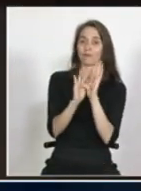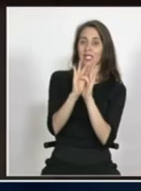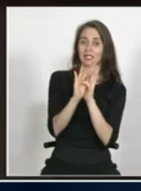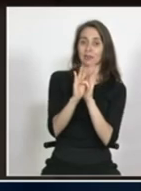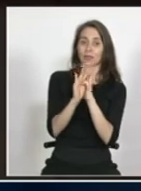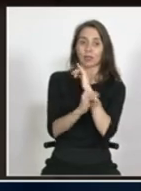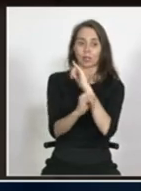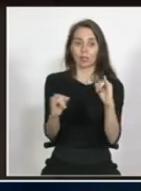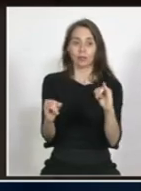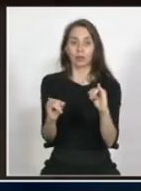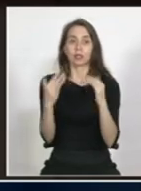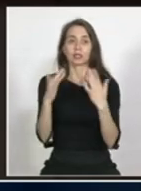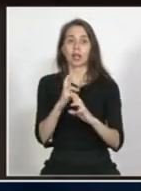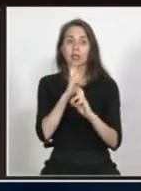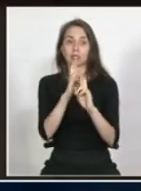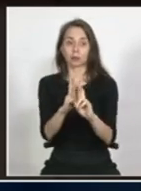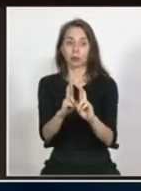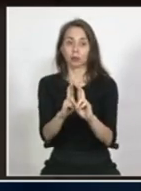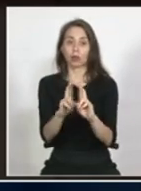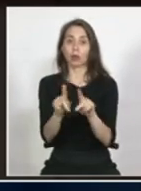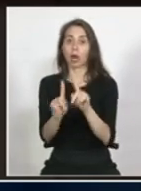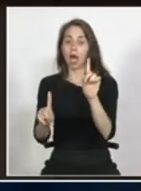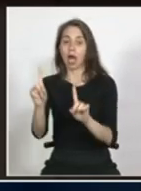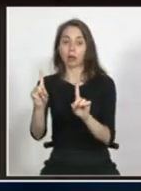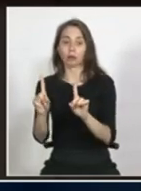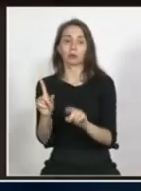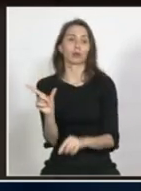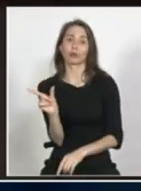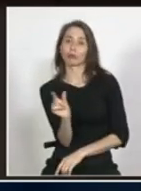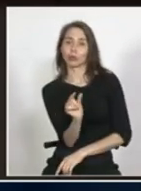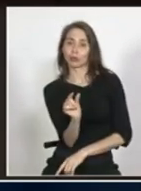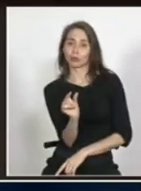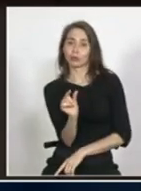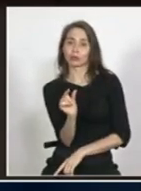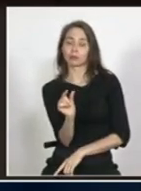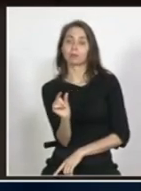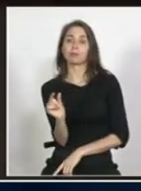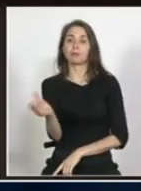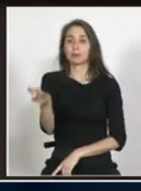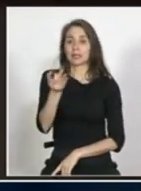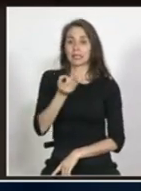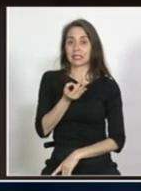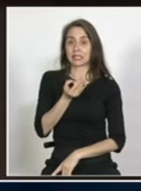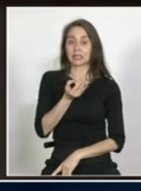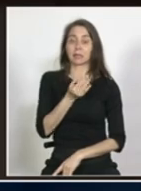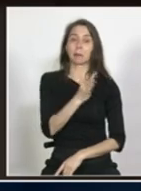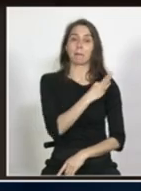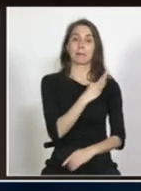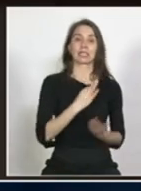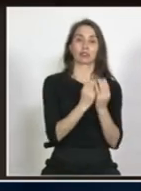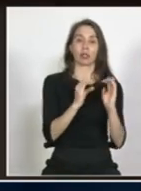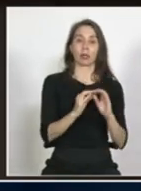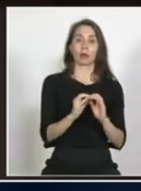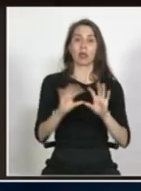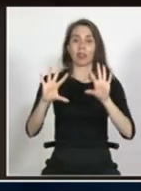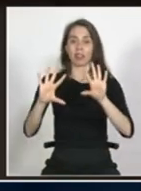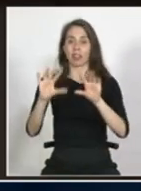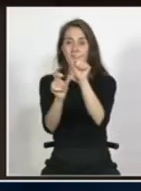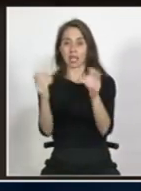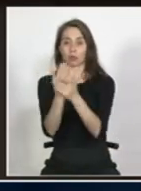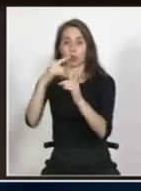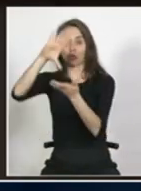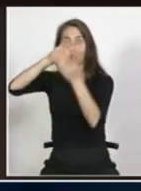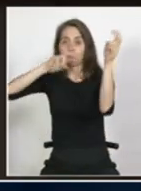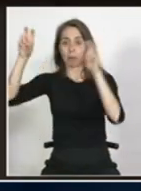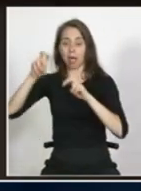aquí porque yo siento que ya se contestó pero igual algunos pero muy brevemente nos dicen según el ministerio de educación cuatro de cada diez estudiantes inmigrantes